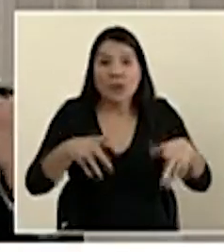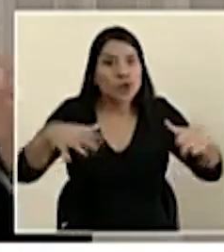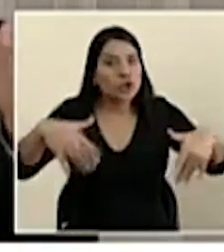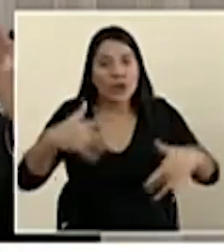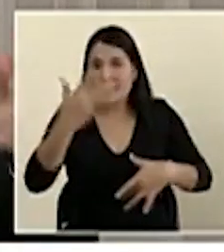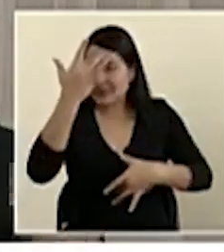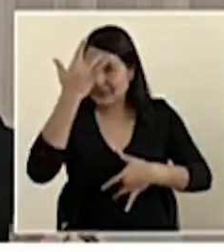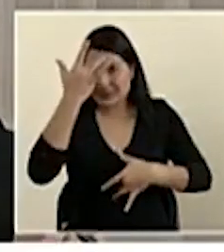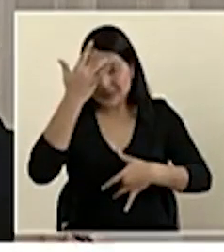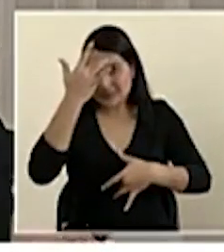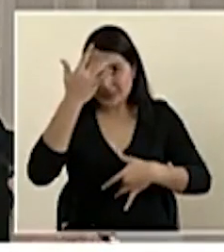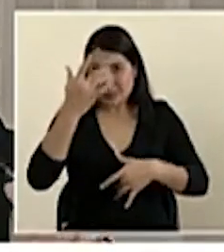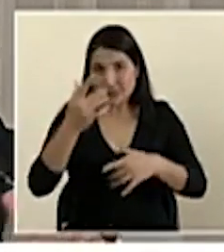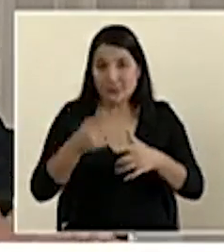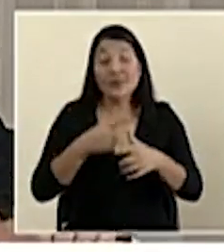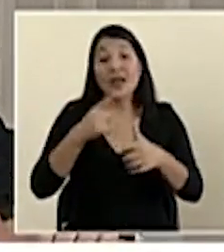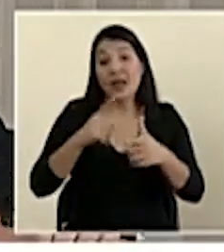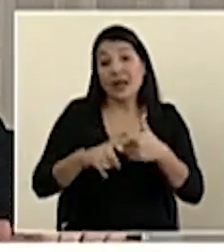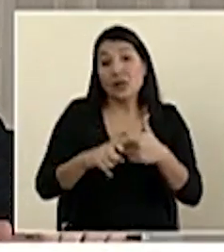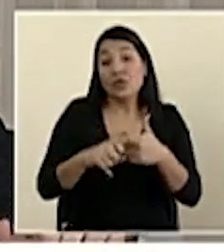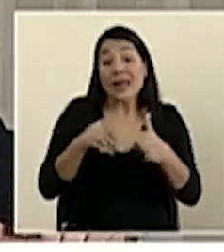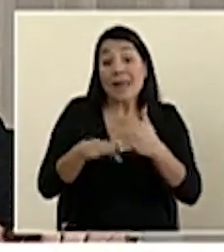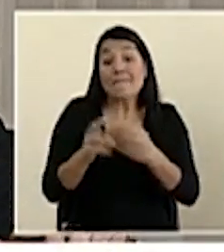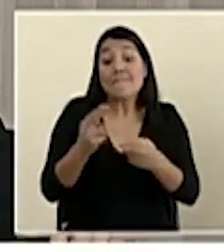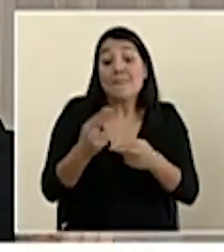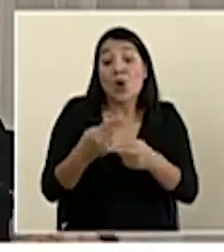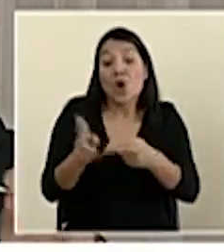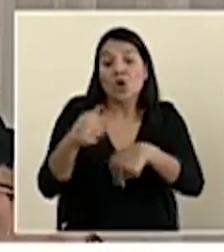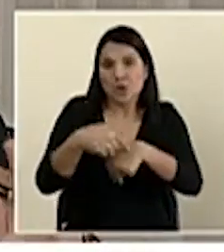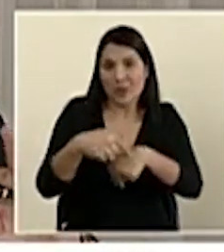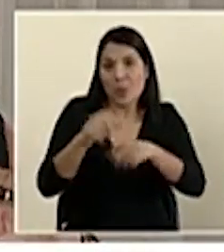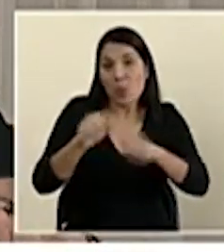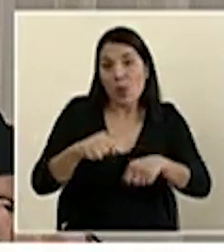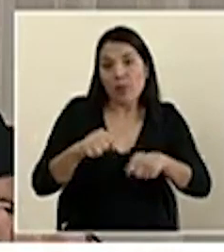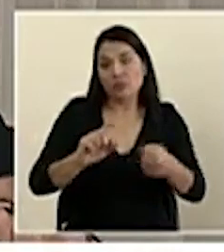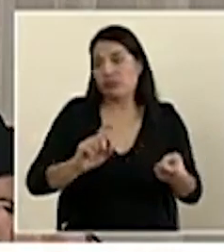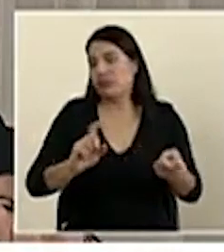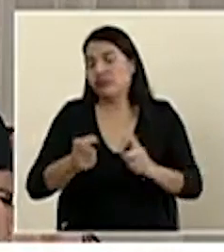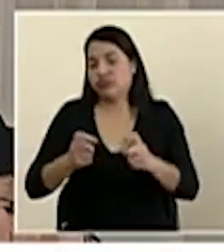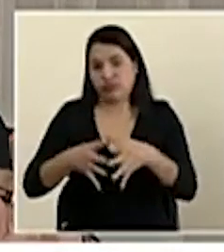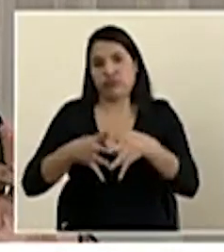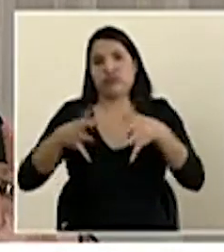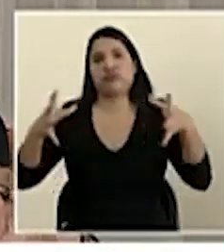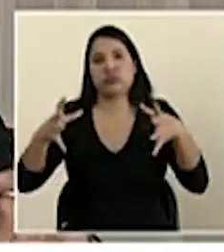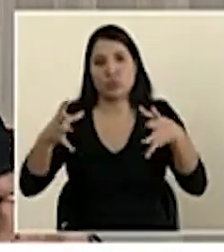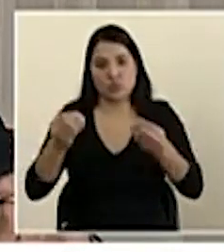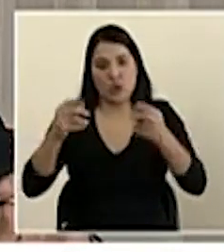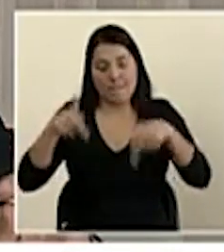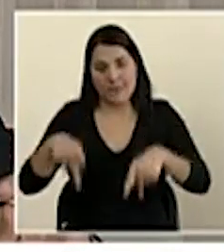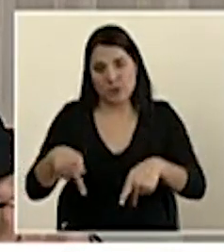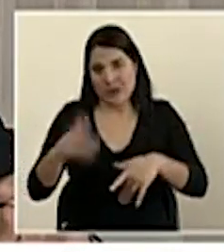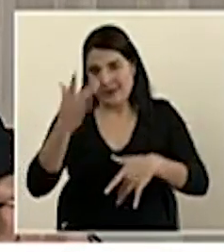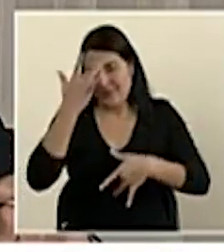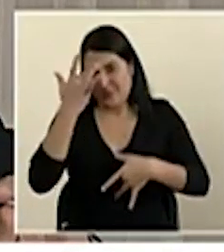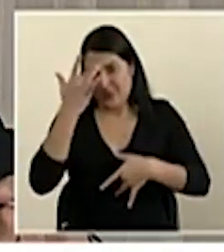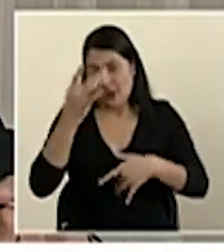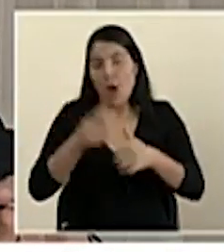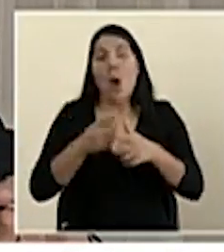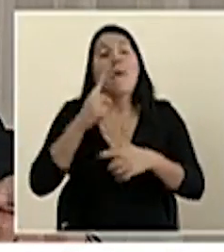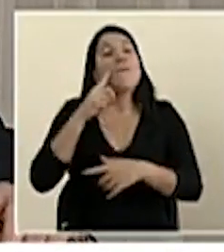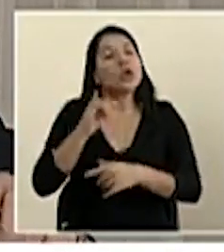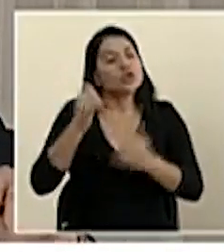simultáneamente de manera intensa en poco tiempo. Así que por eso es que tenemos que entrar en esa disciplina, en ese